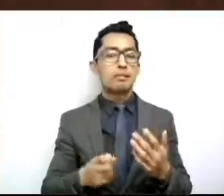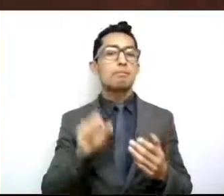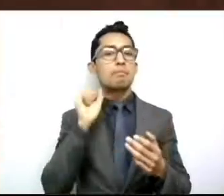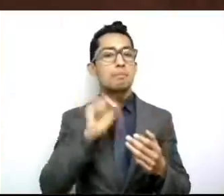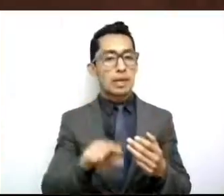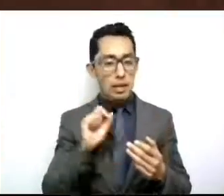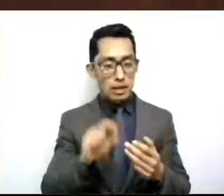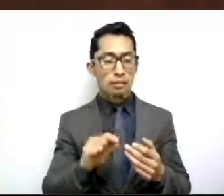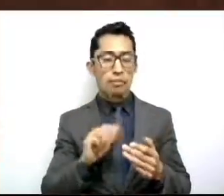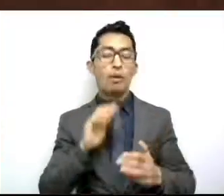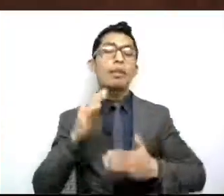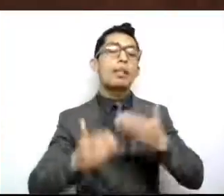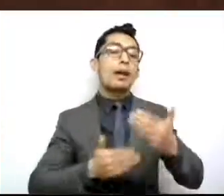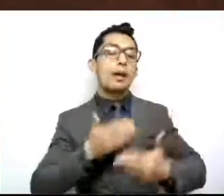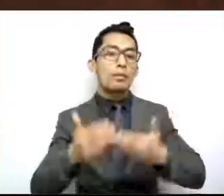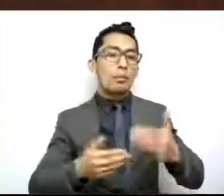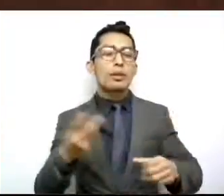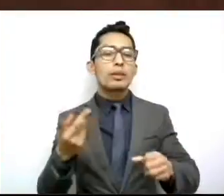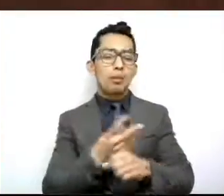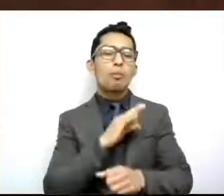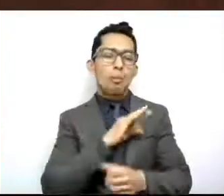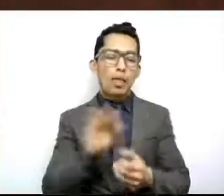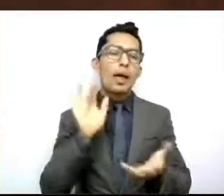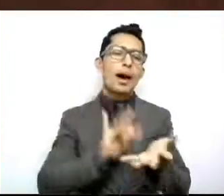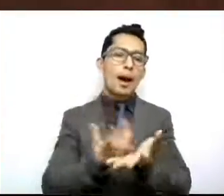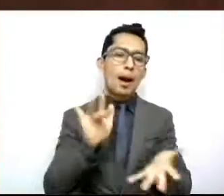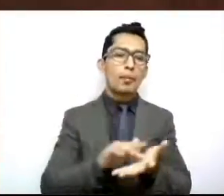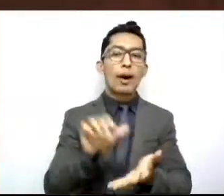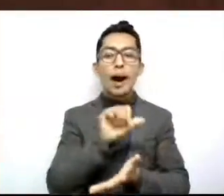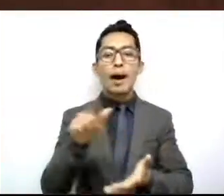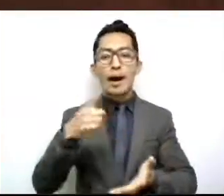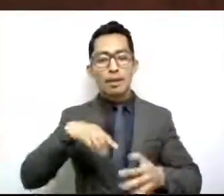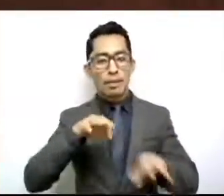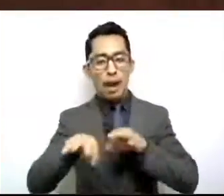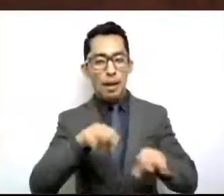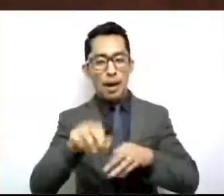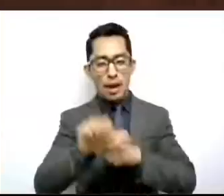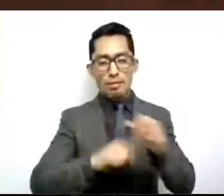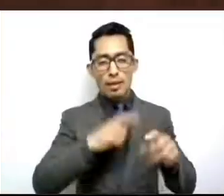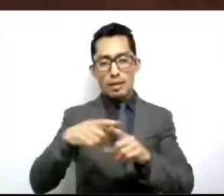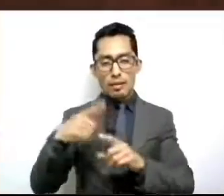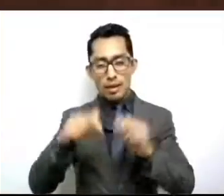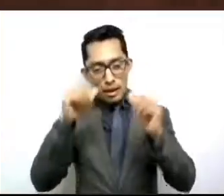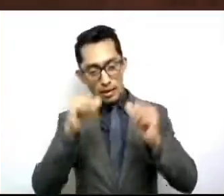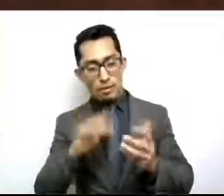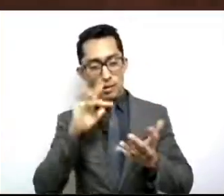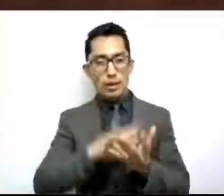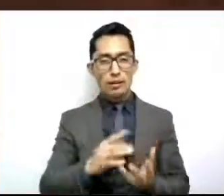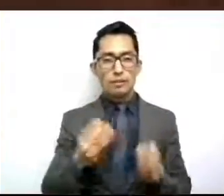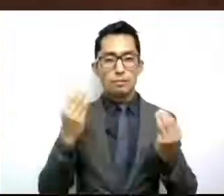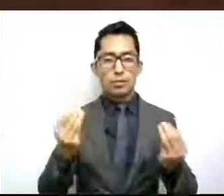manera podamos apoyar a nuestros ganaderos. Por su atención, muchas gracias. Gracias.